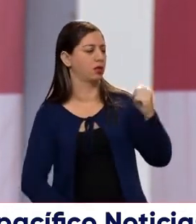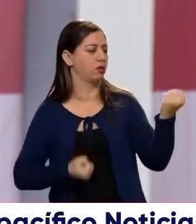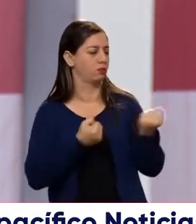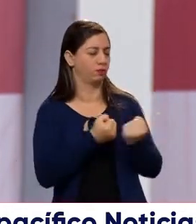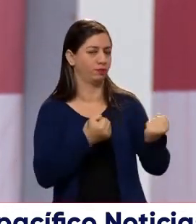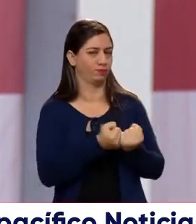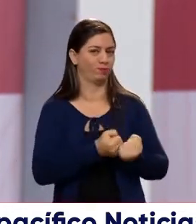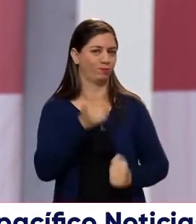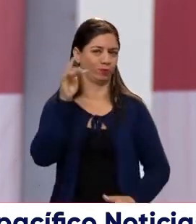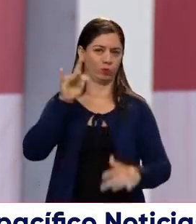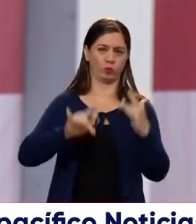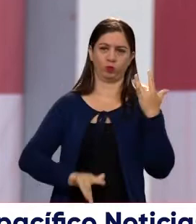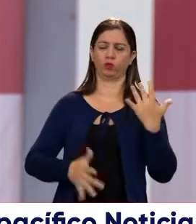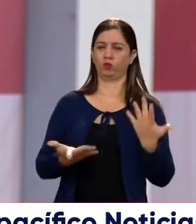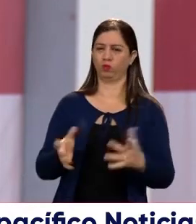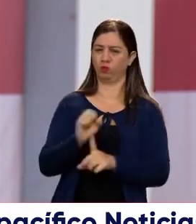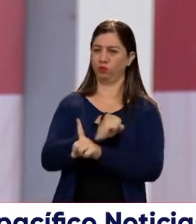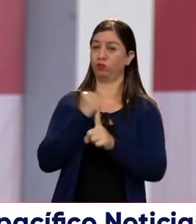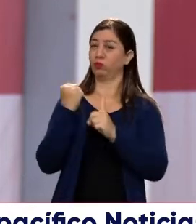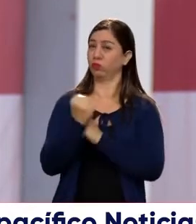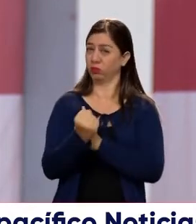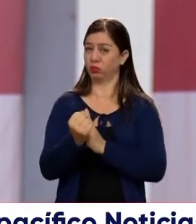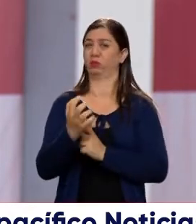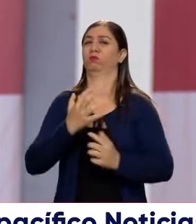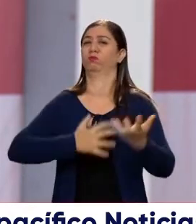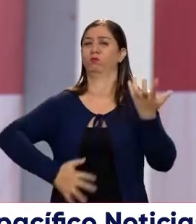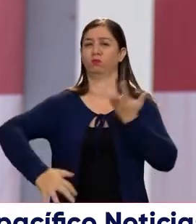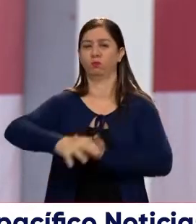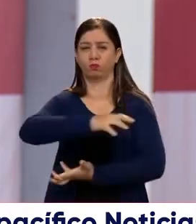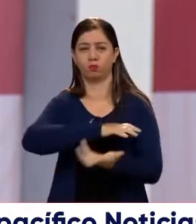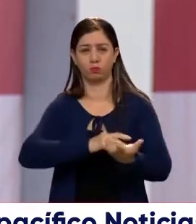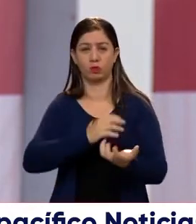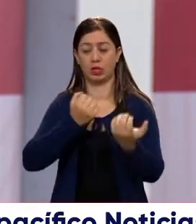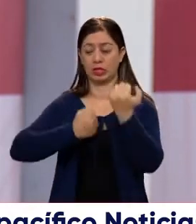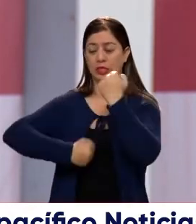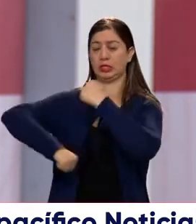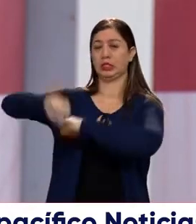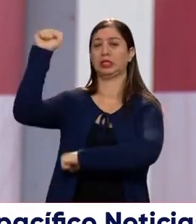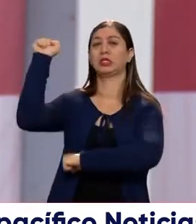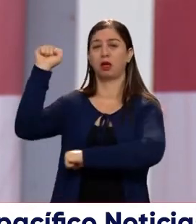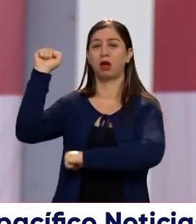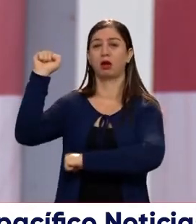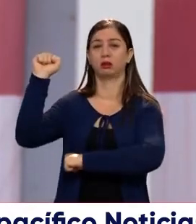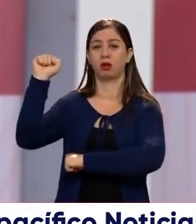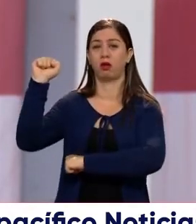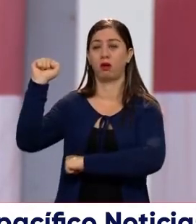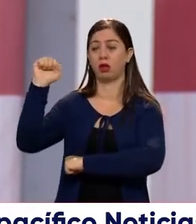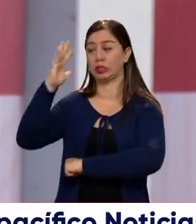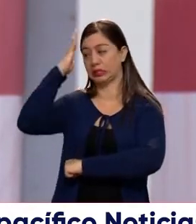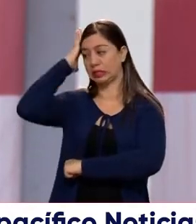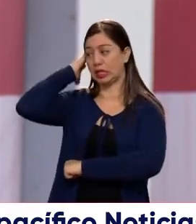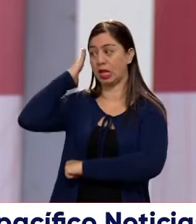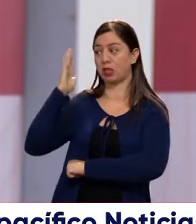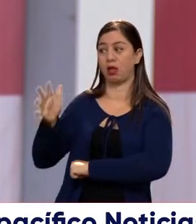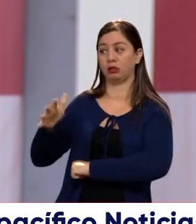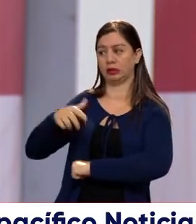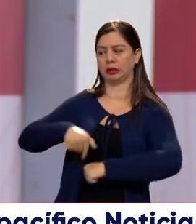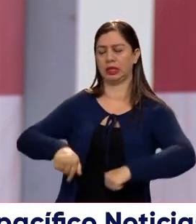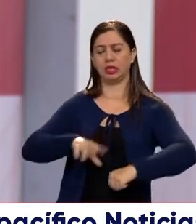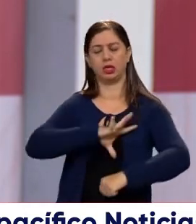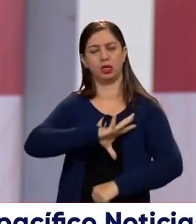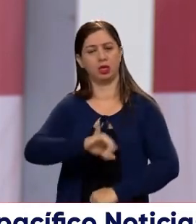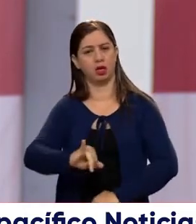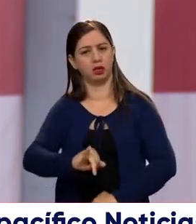El desajuste o el desarme social que podría causar el triunfo del otro contrincante en esta tierra,